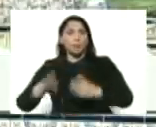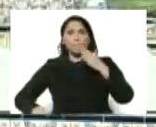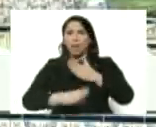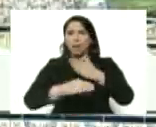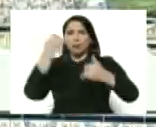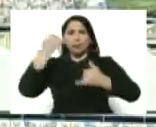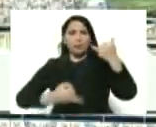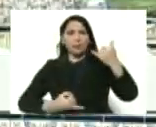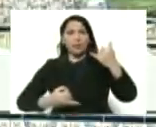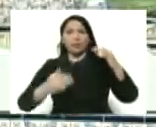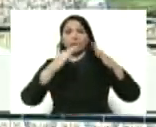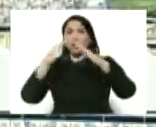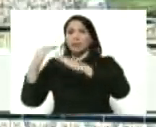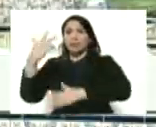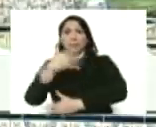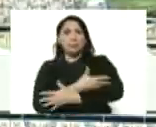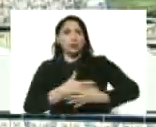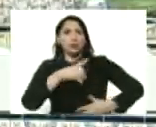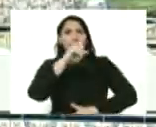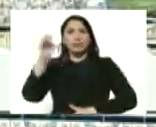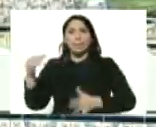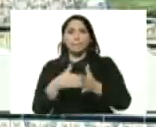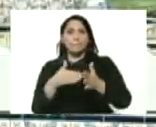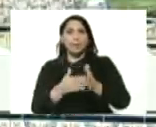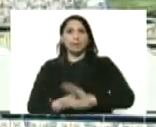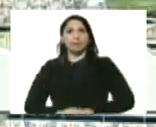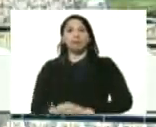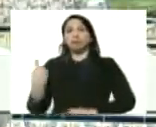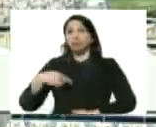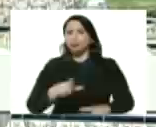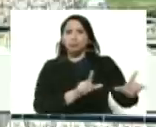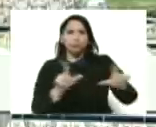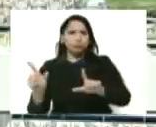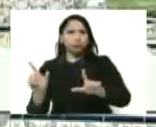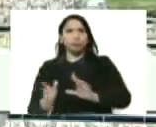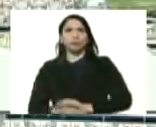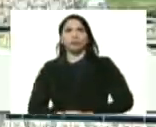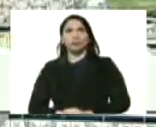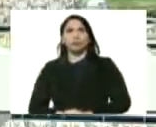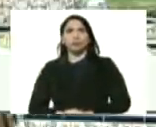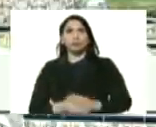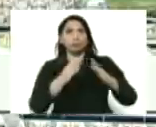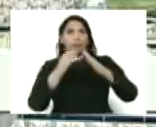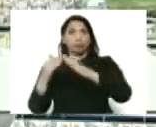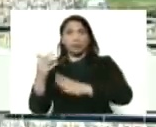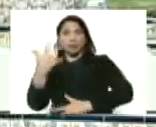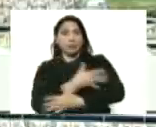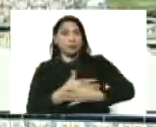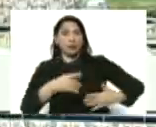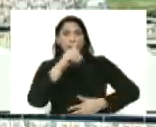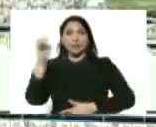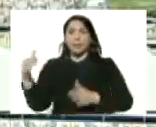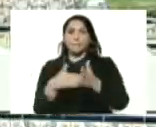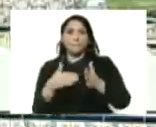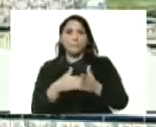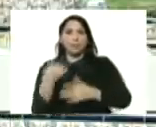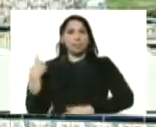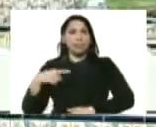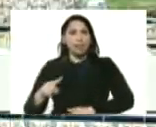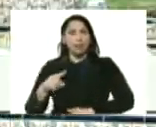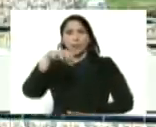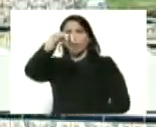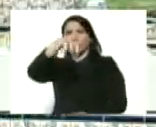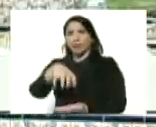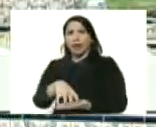la vivienda 3.100.000. Y la tenemos lista. Y la vivienda 3.100.000 la tenemos en el